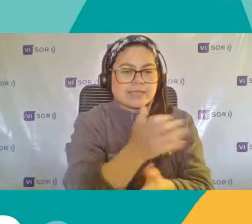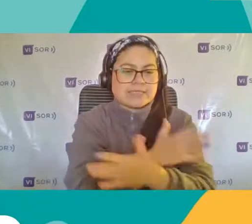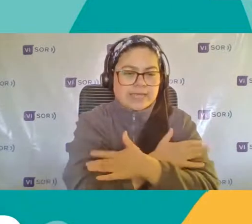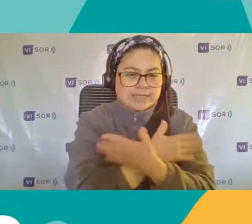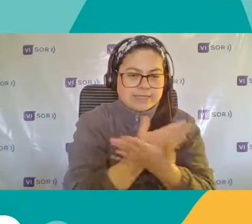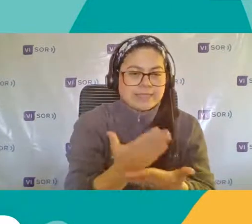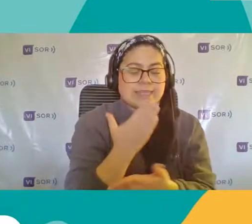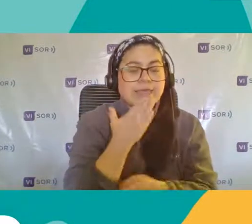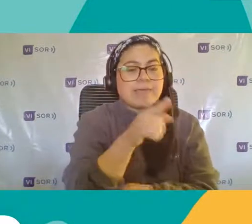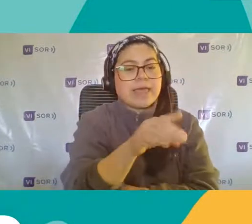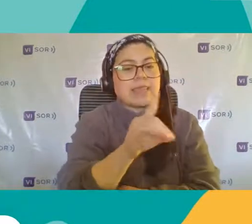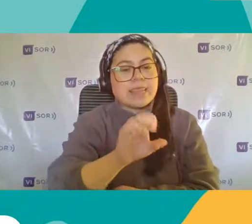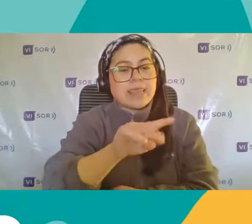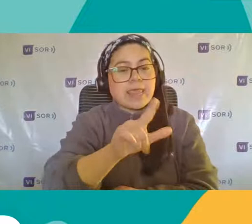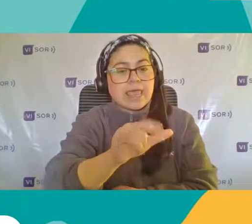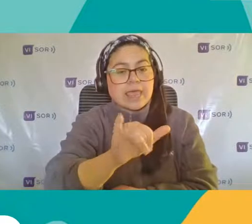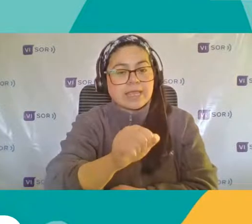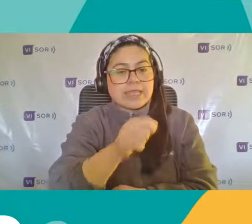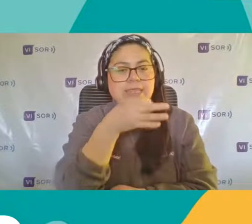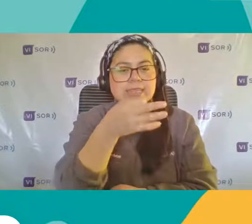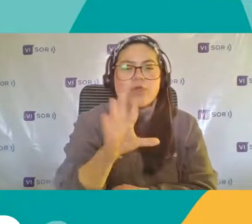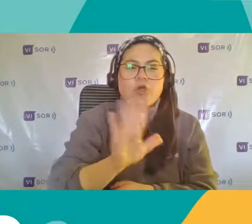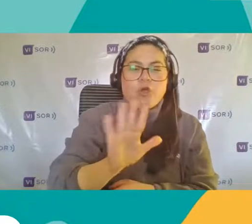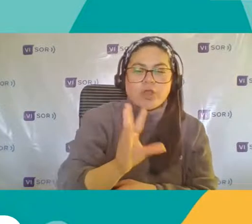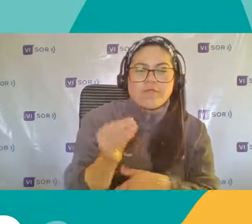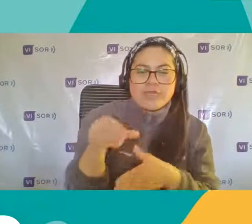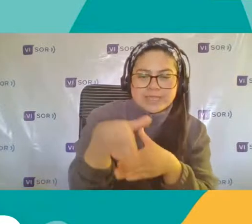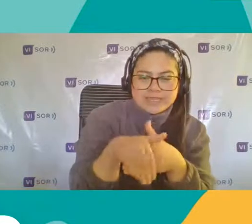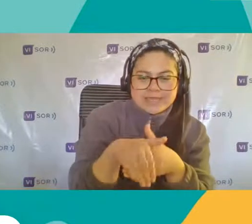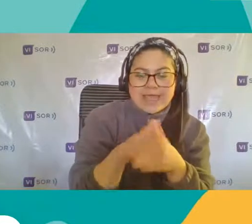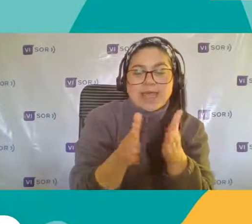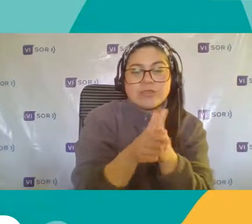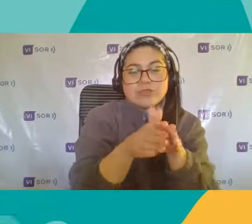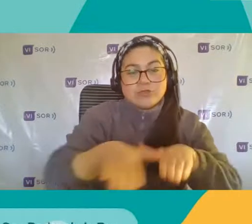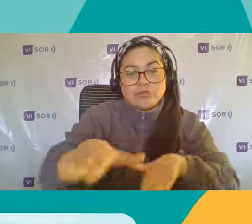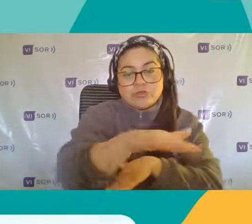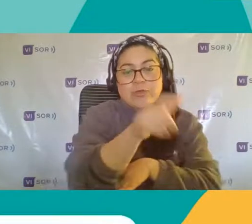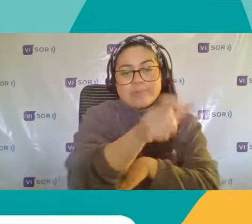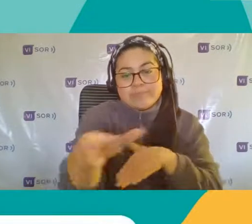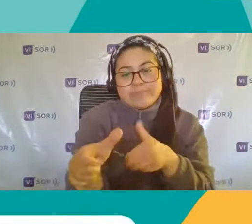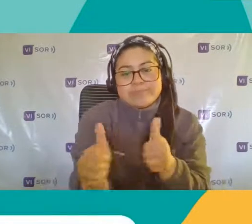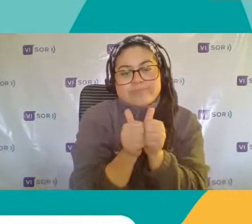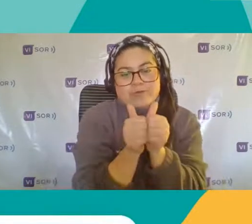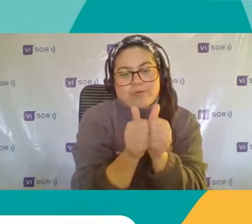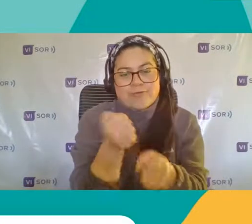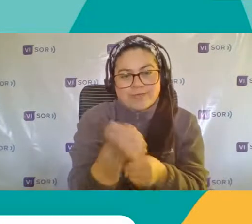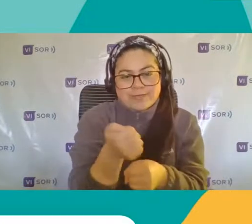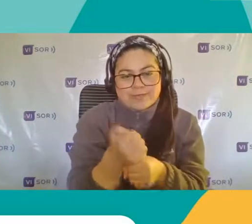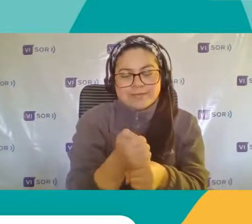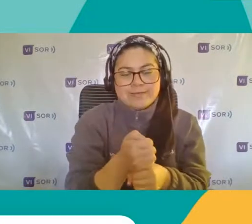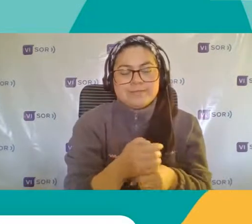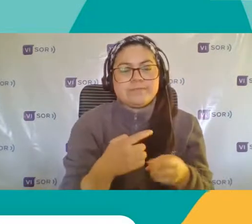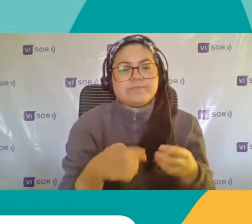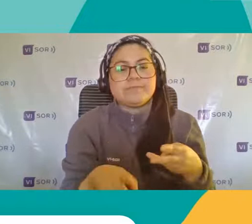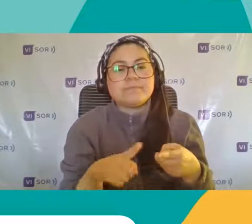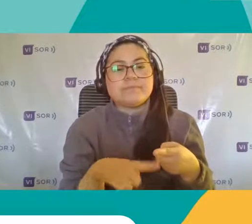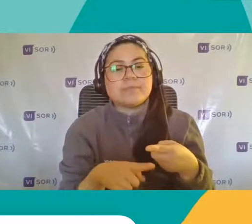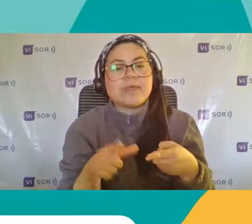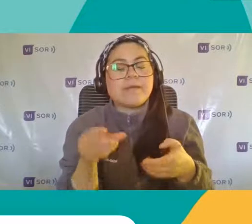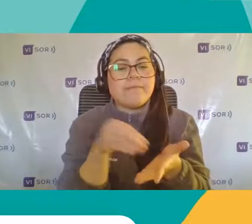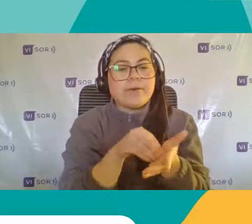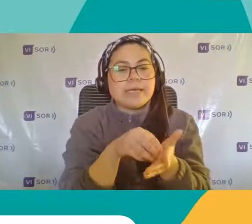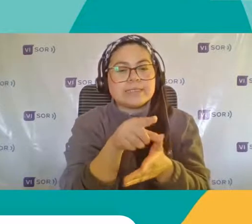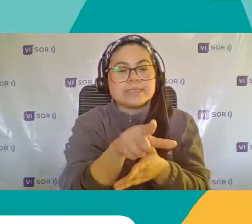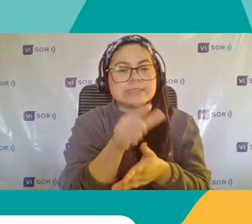que Delia Chandía Que nos dice Hola buenas tardes A todos mis colegas Y seguimos también Sumando cariños